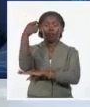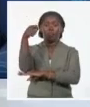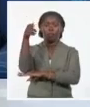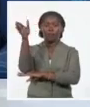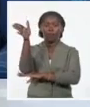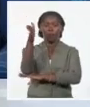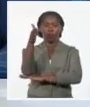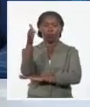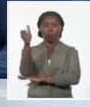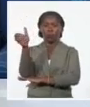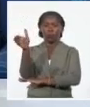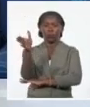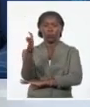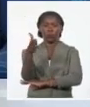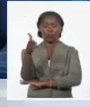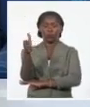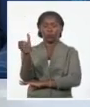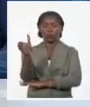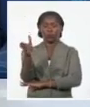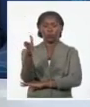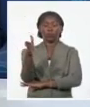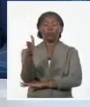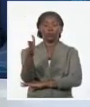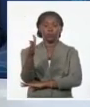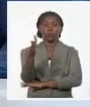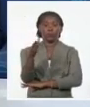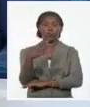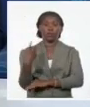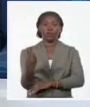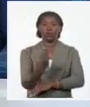izarse a media hasta en los edificios públicos e instituciones militares.